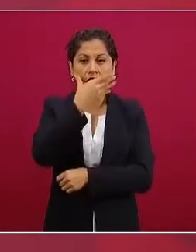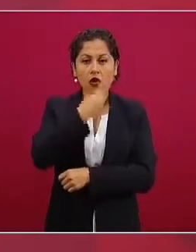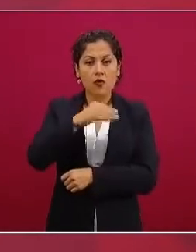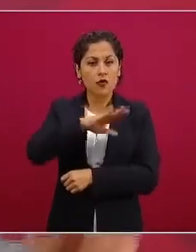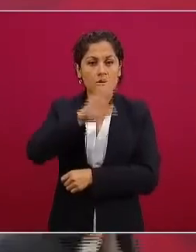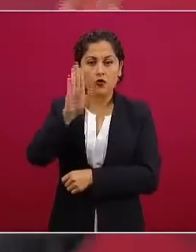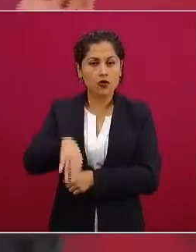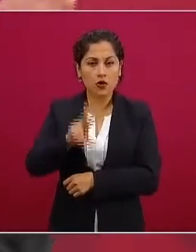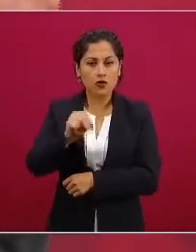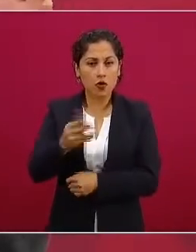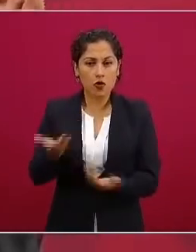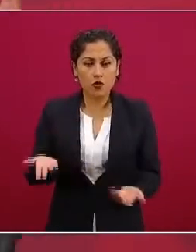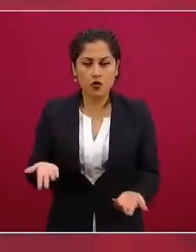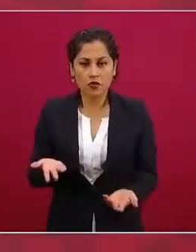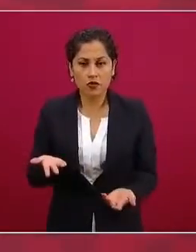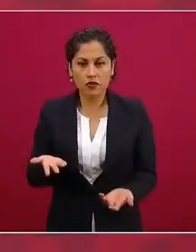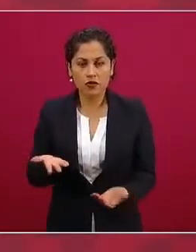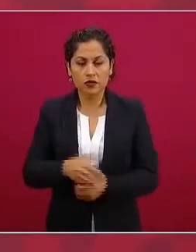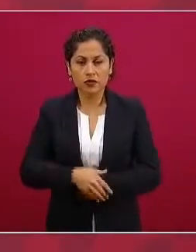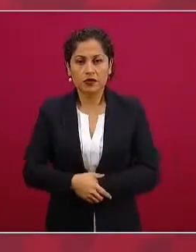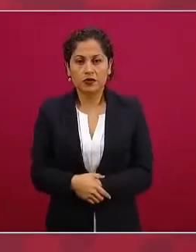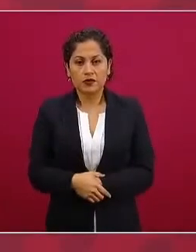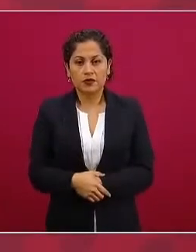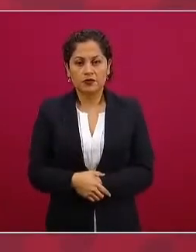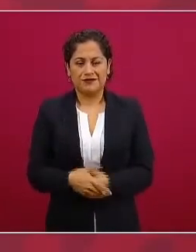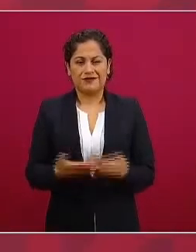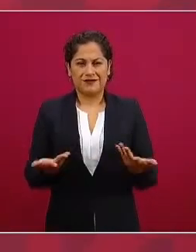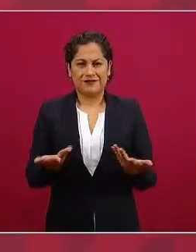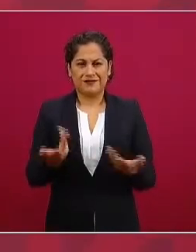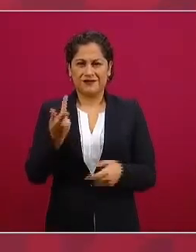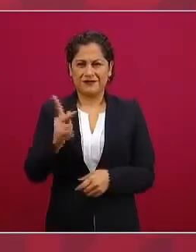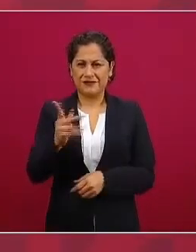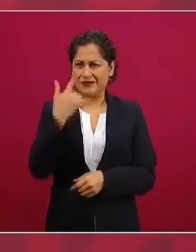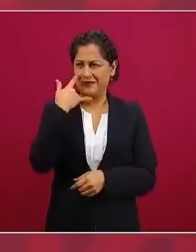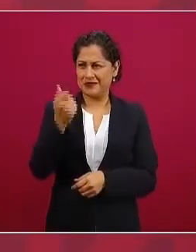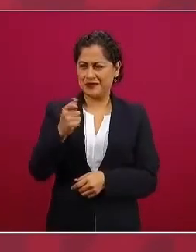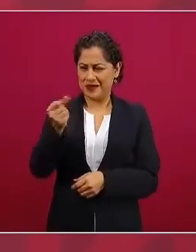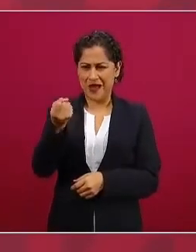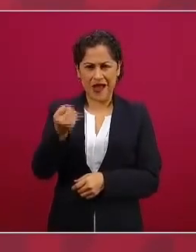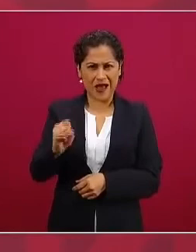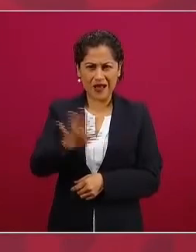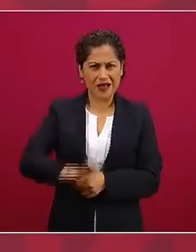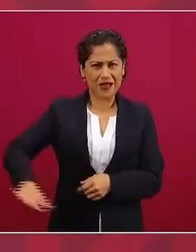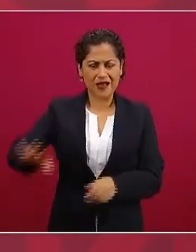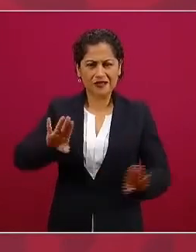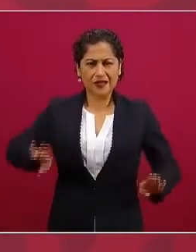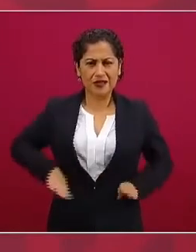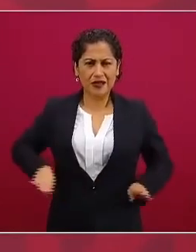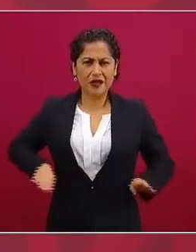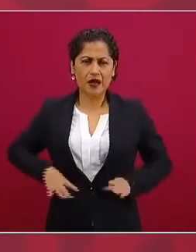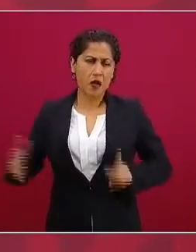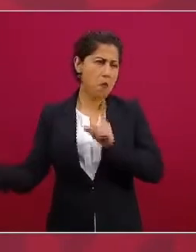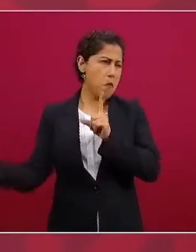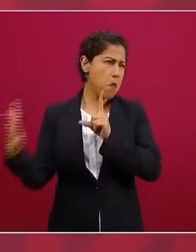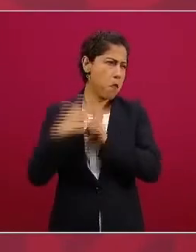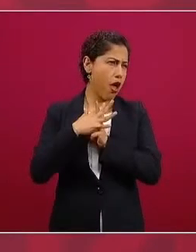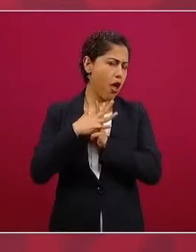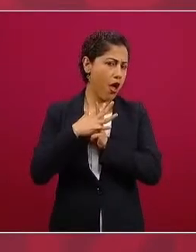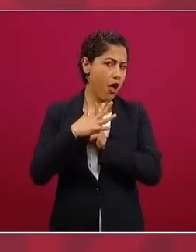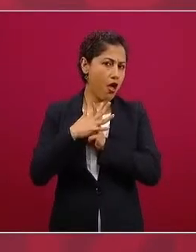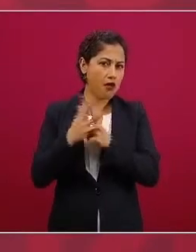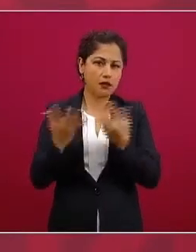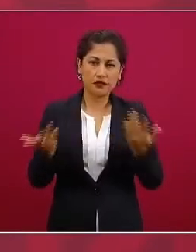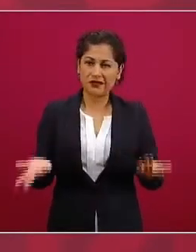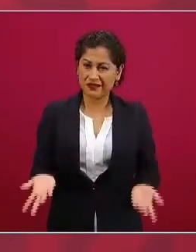pero se lanzan con todo imagínense si